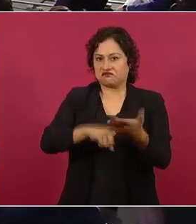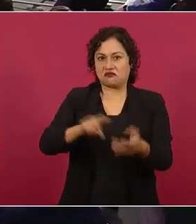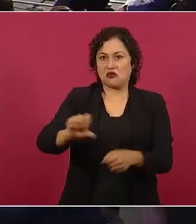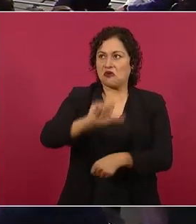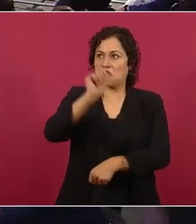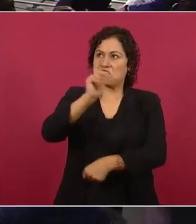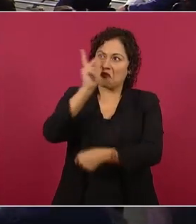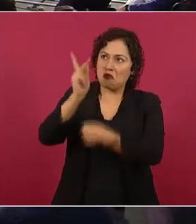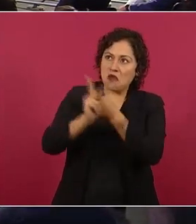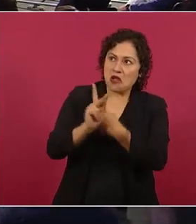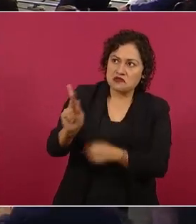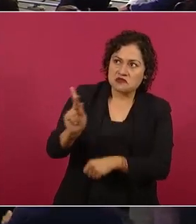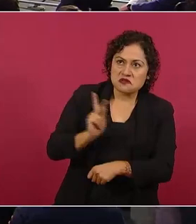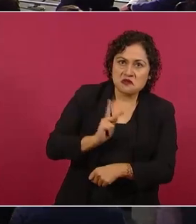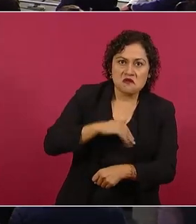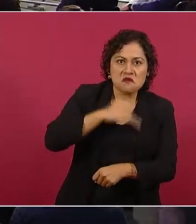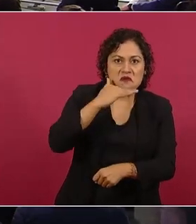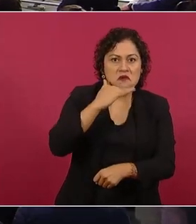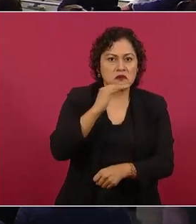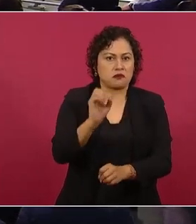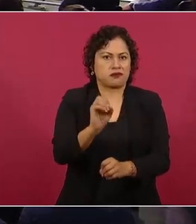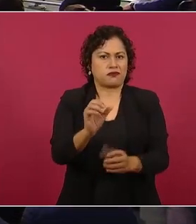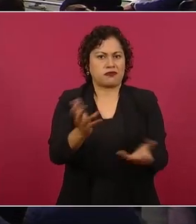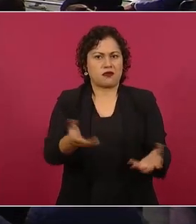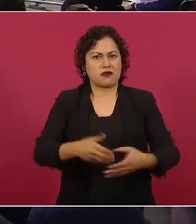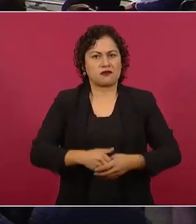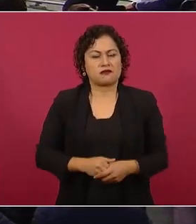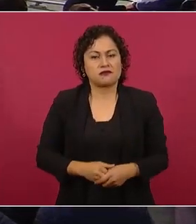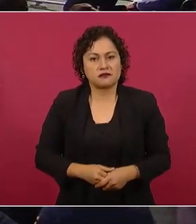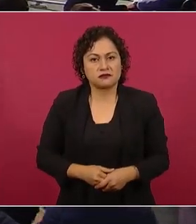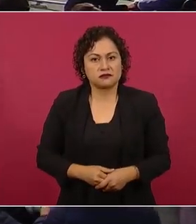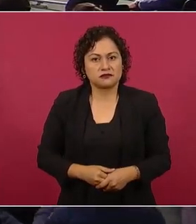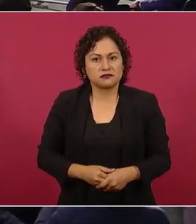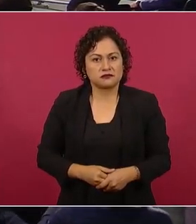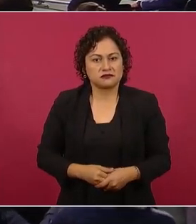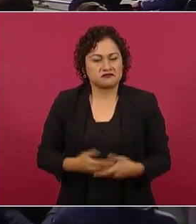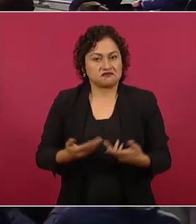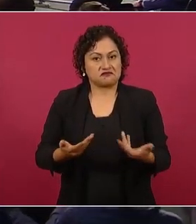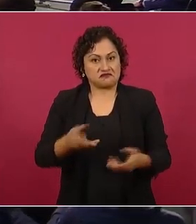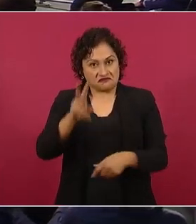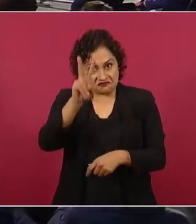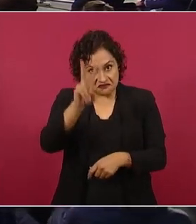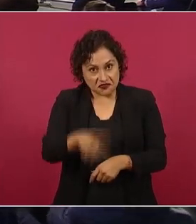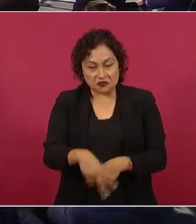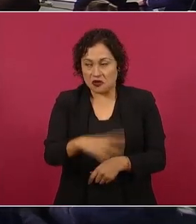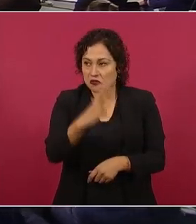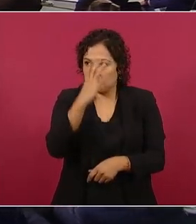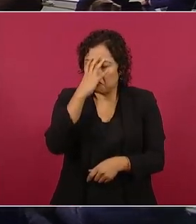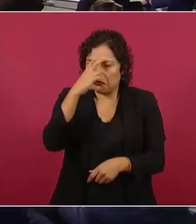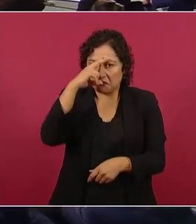con más fraudes electorales que México,